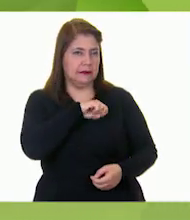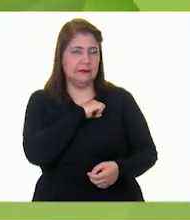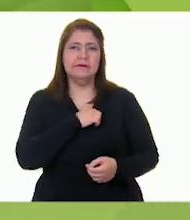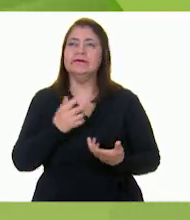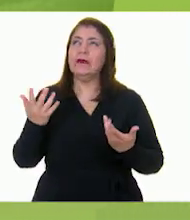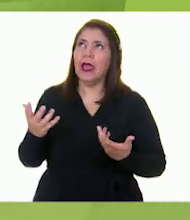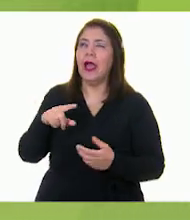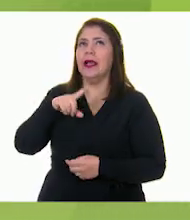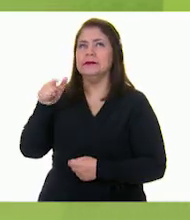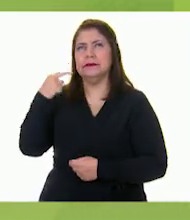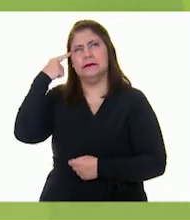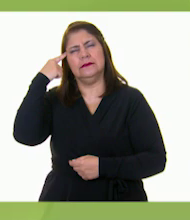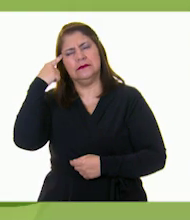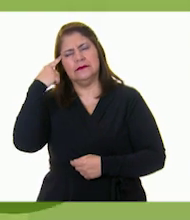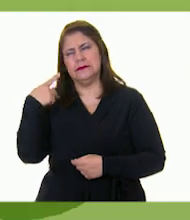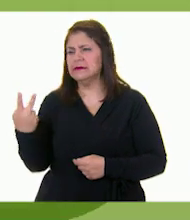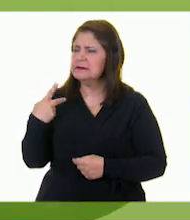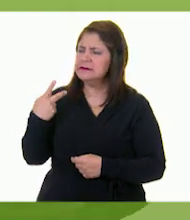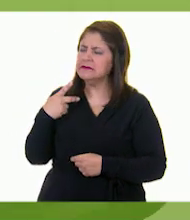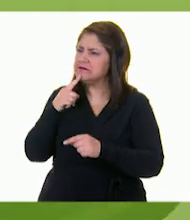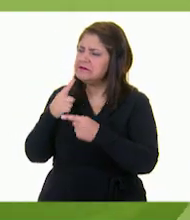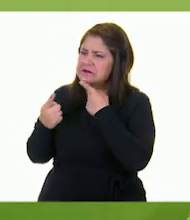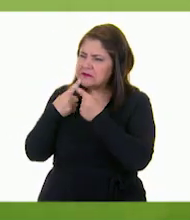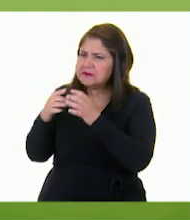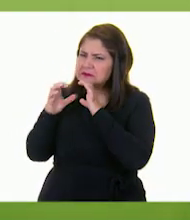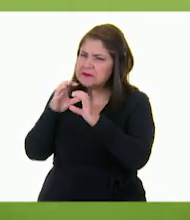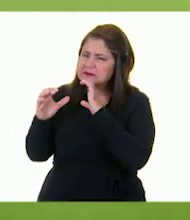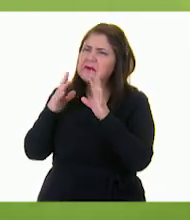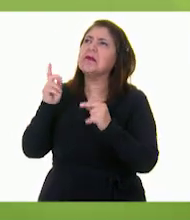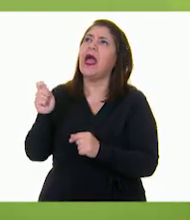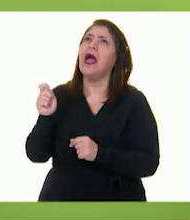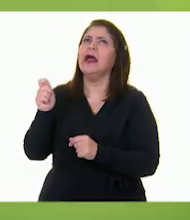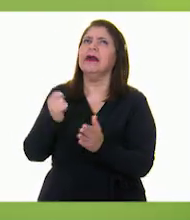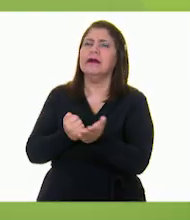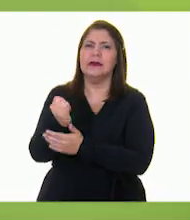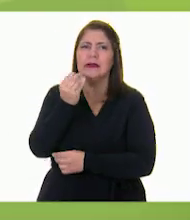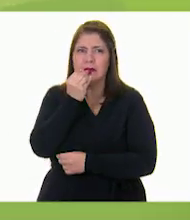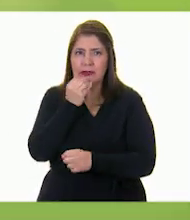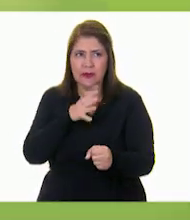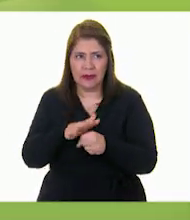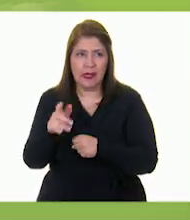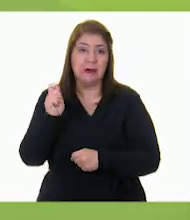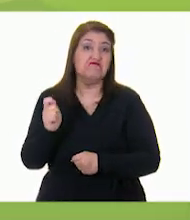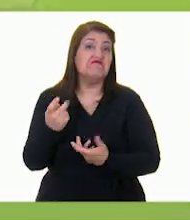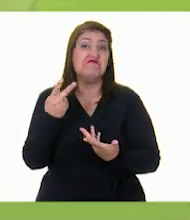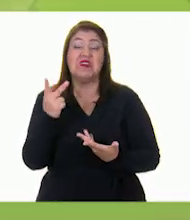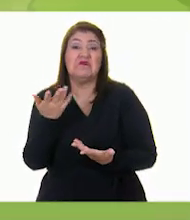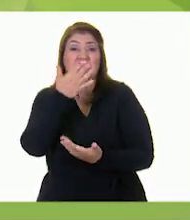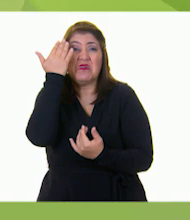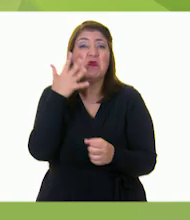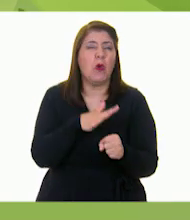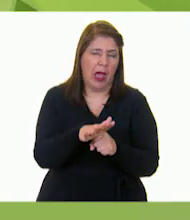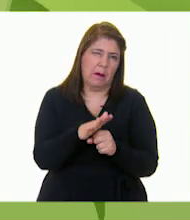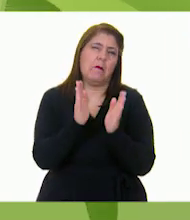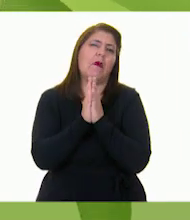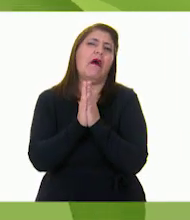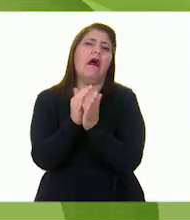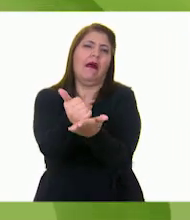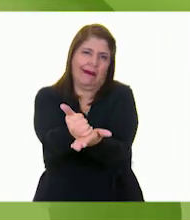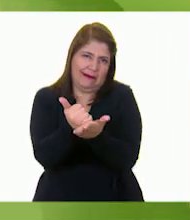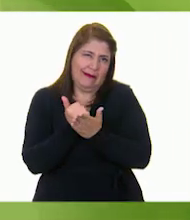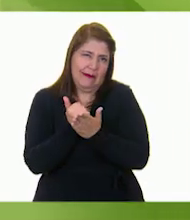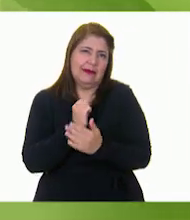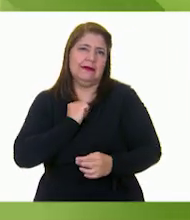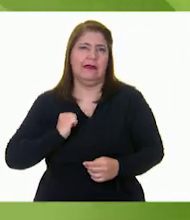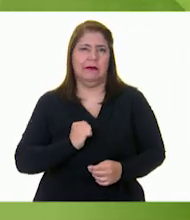Entonces, entre nosotros nos pusimos a ver qué podríamos comer, pero no se nos ocurrió nada. Ayúdanos, superior, Jolistli.